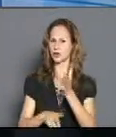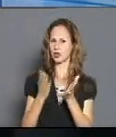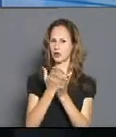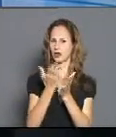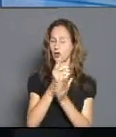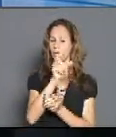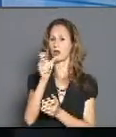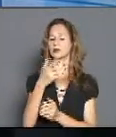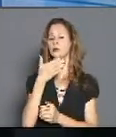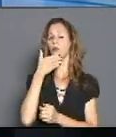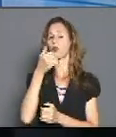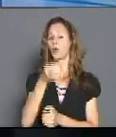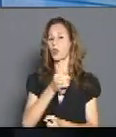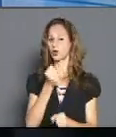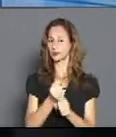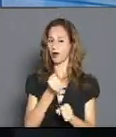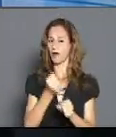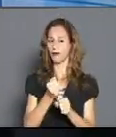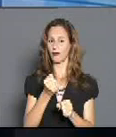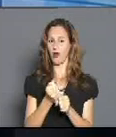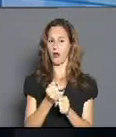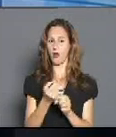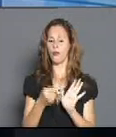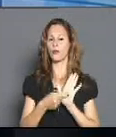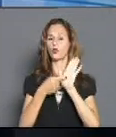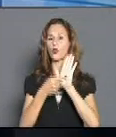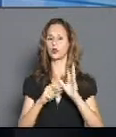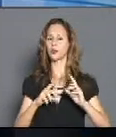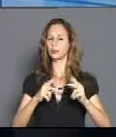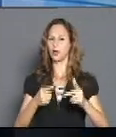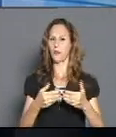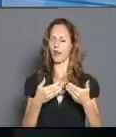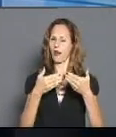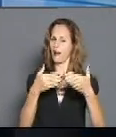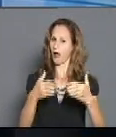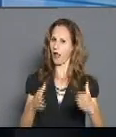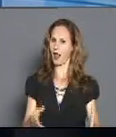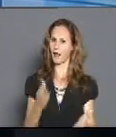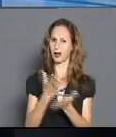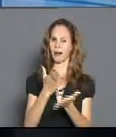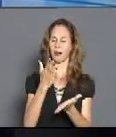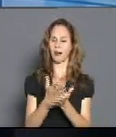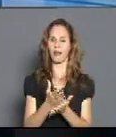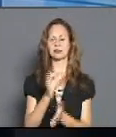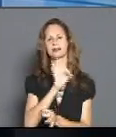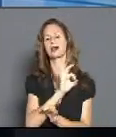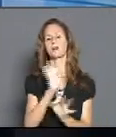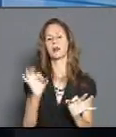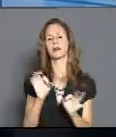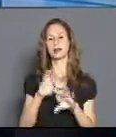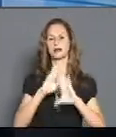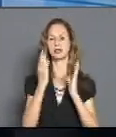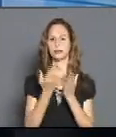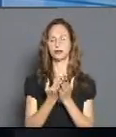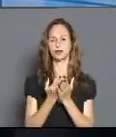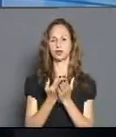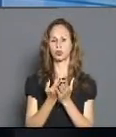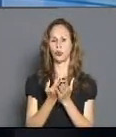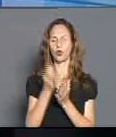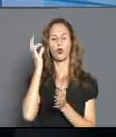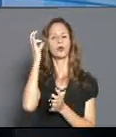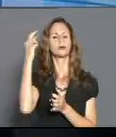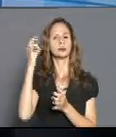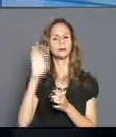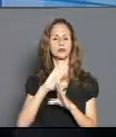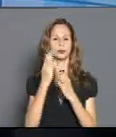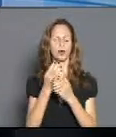haciendo un buen trabajo, un trabajo riguroso a raíz de la reapertura del curso escolar, el trabajo psicopedagógico con profesores y estudiantes que padecieron